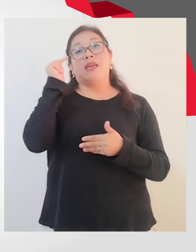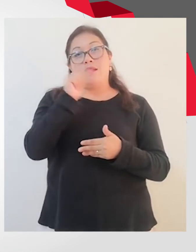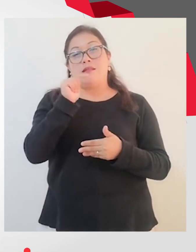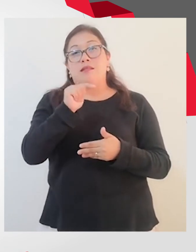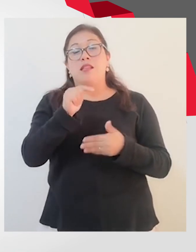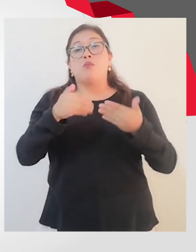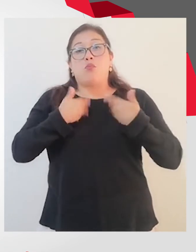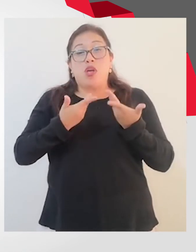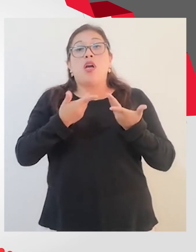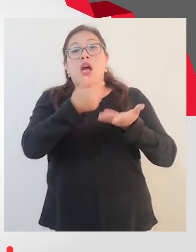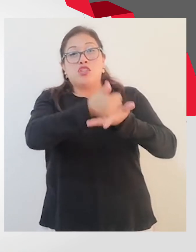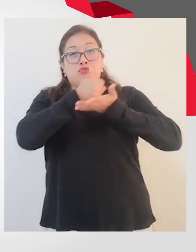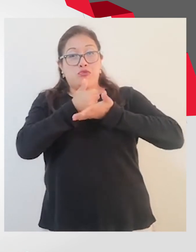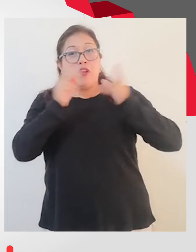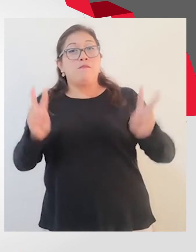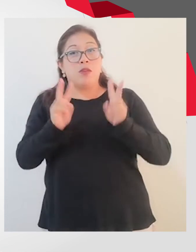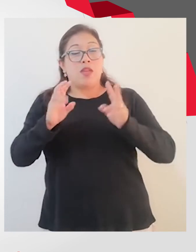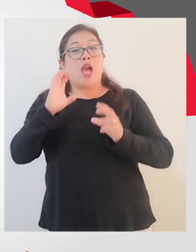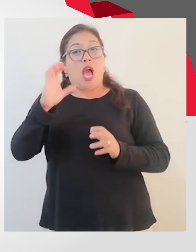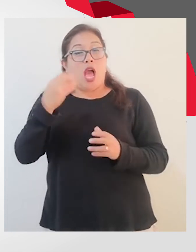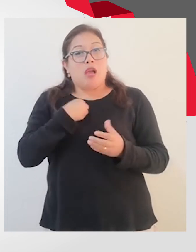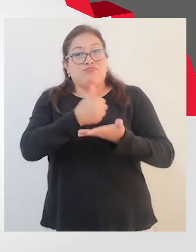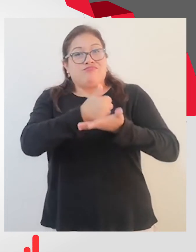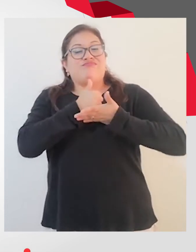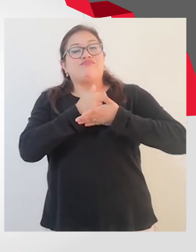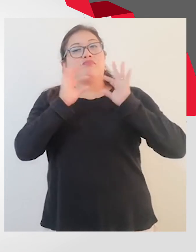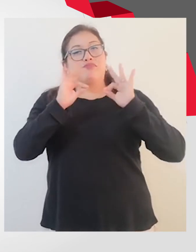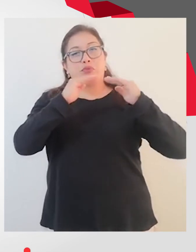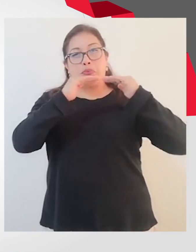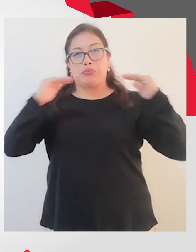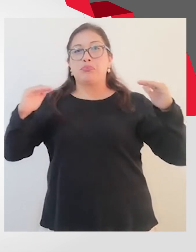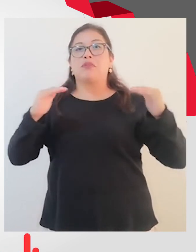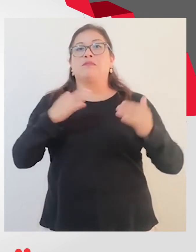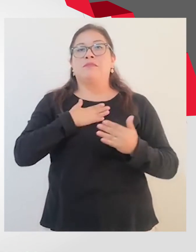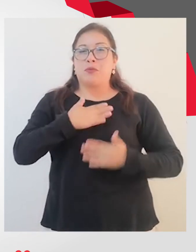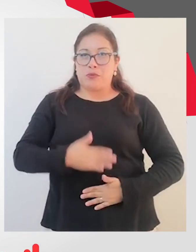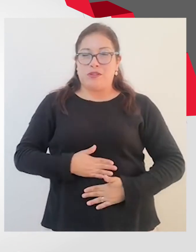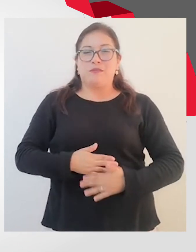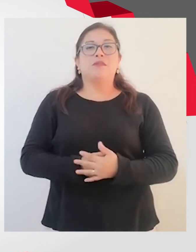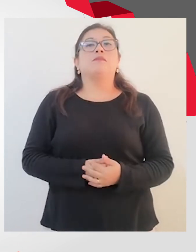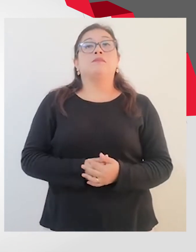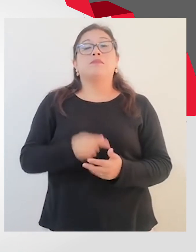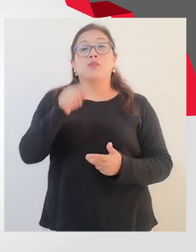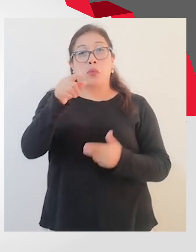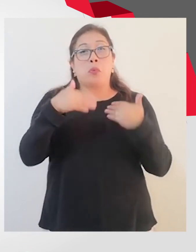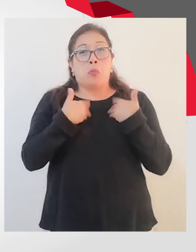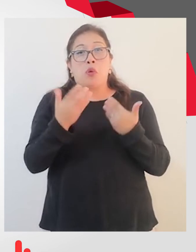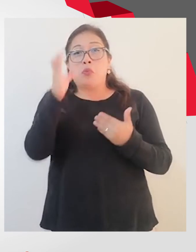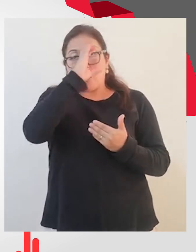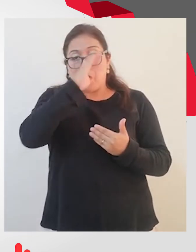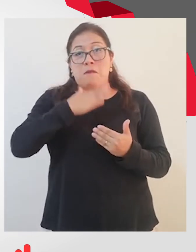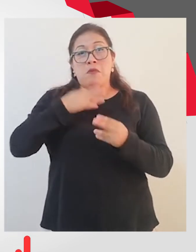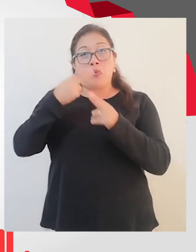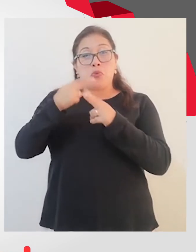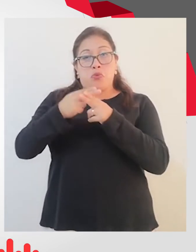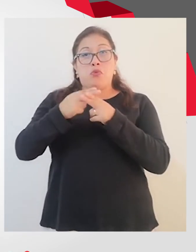mejor fuente donde podemos encontrarlo para que nos ayude a regular nuestro organismo. Pueden encontrarme